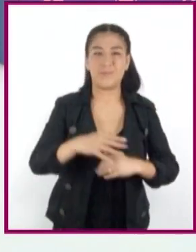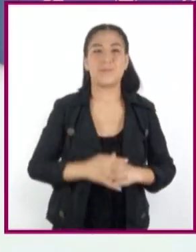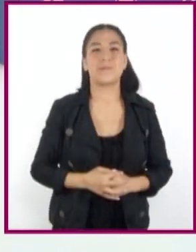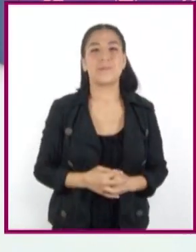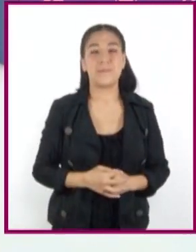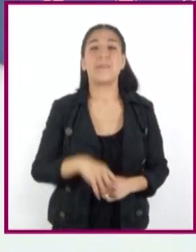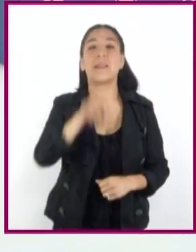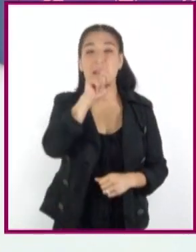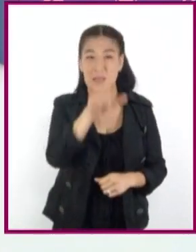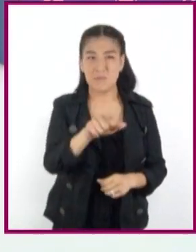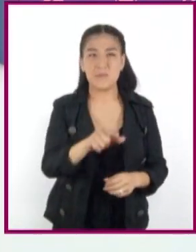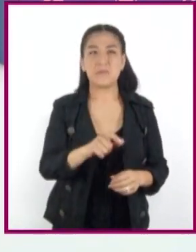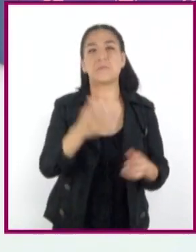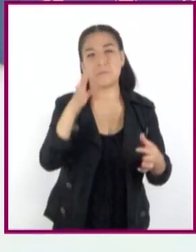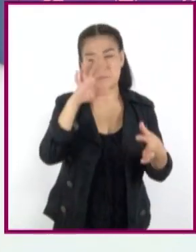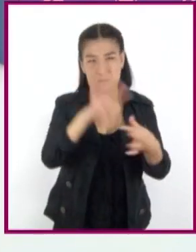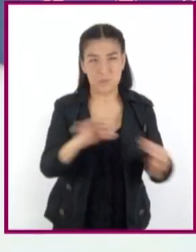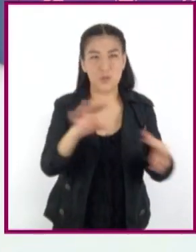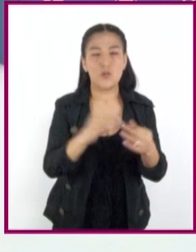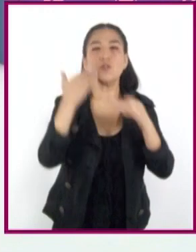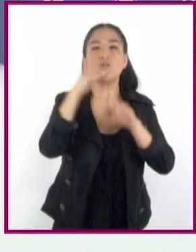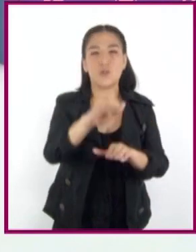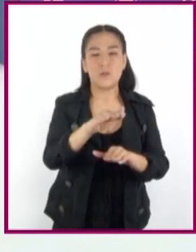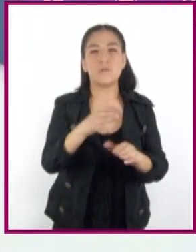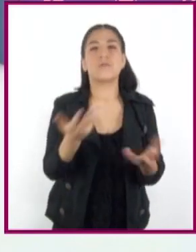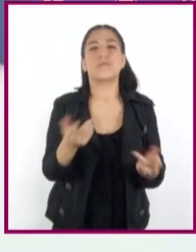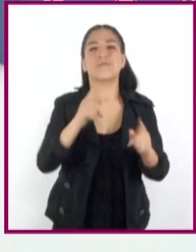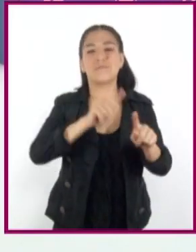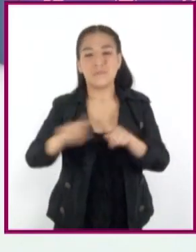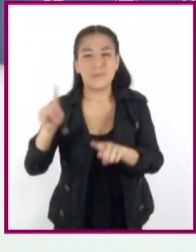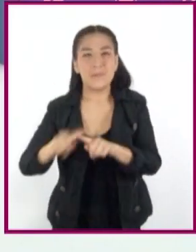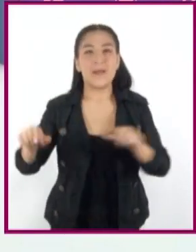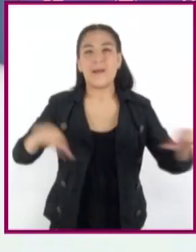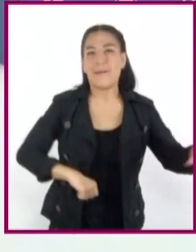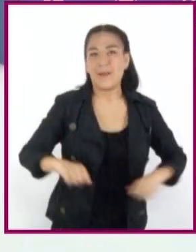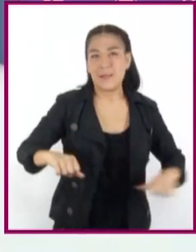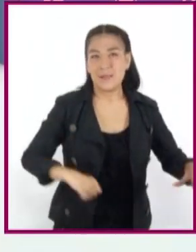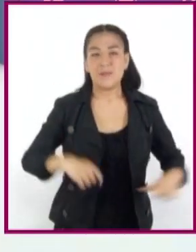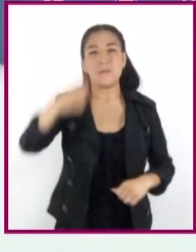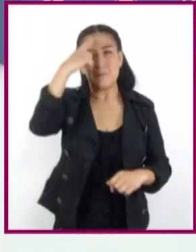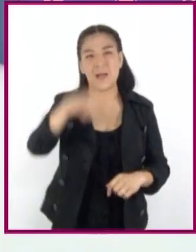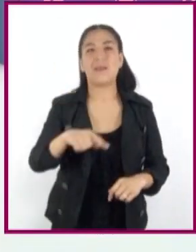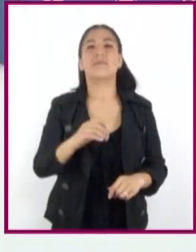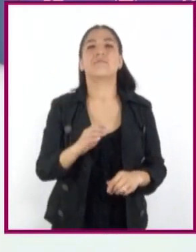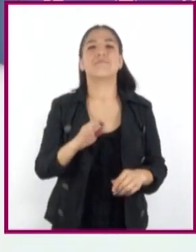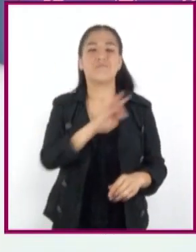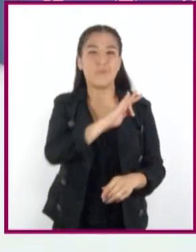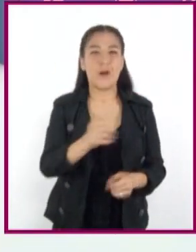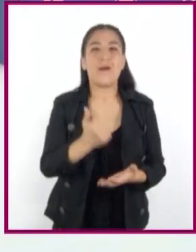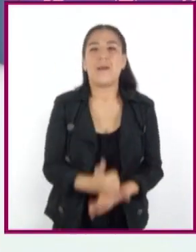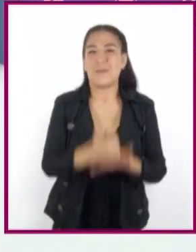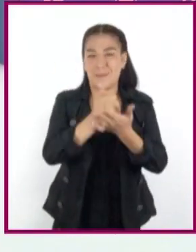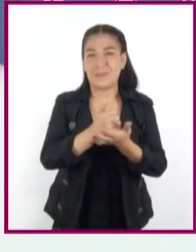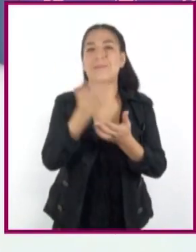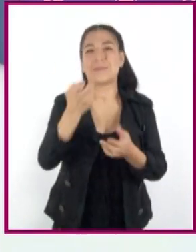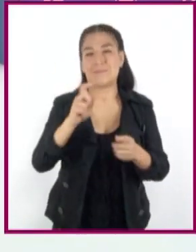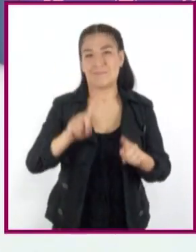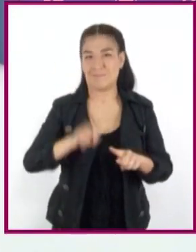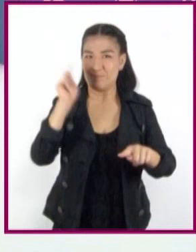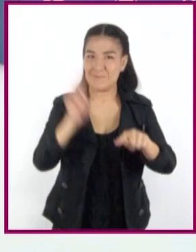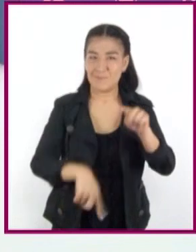También mencionaremos algunas estrategias y acciones que les permitan prevenir las adicciones.